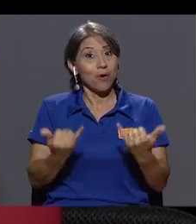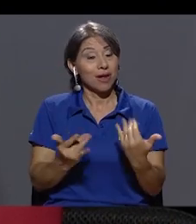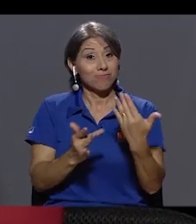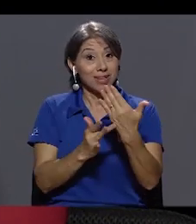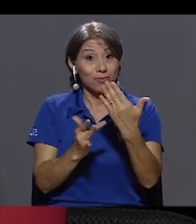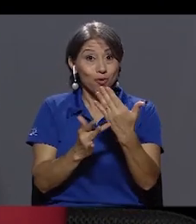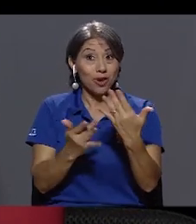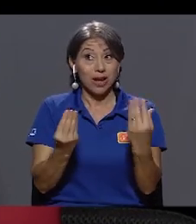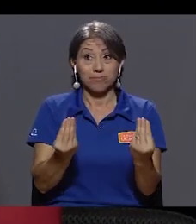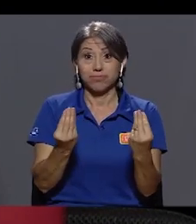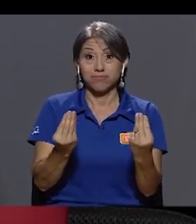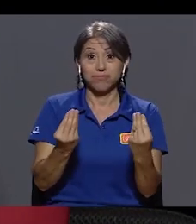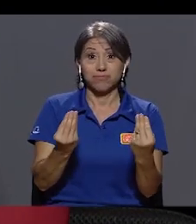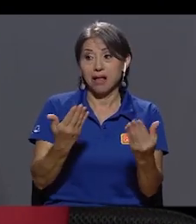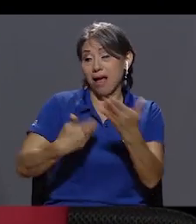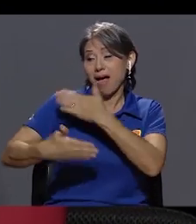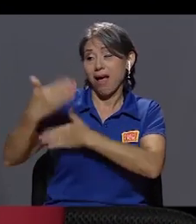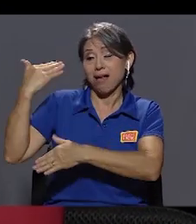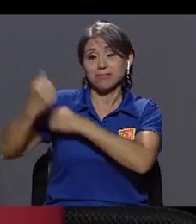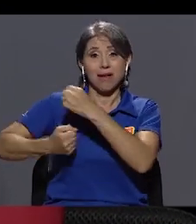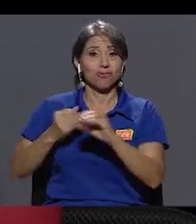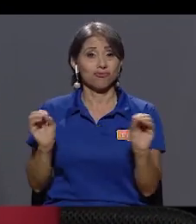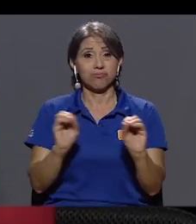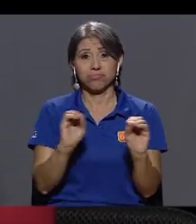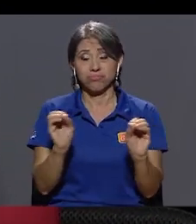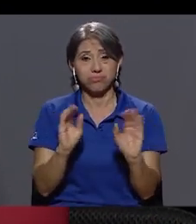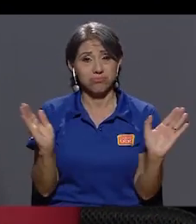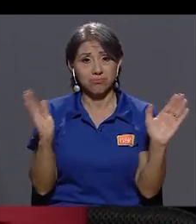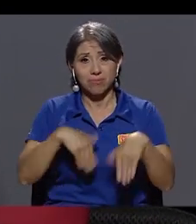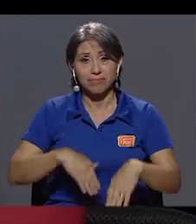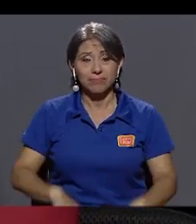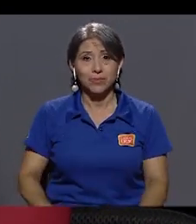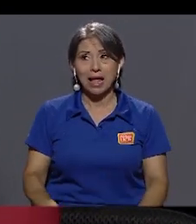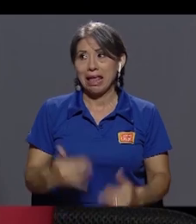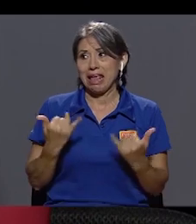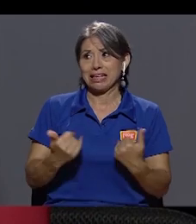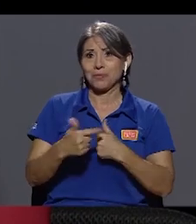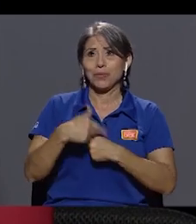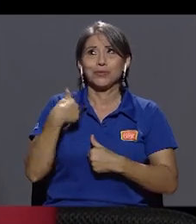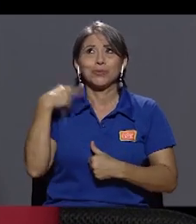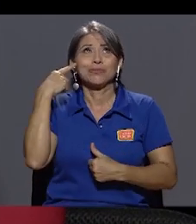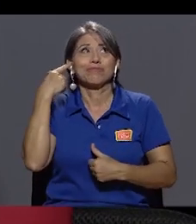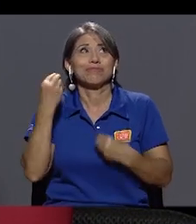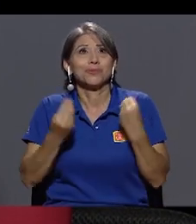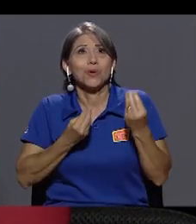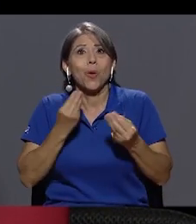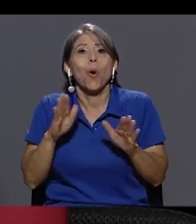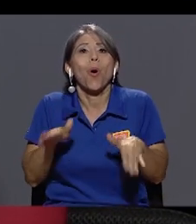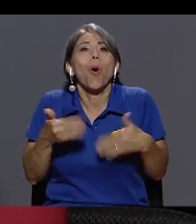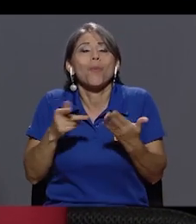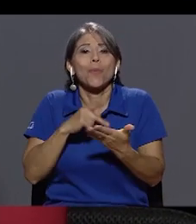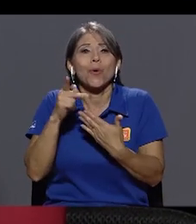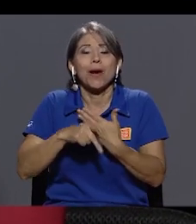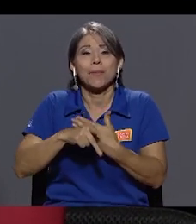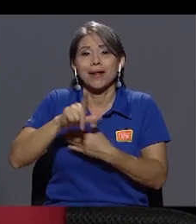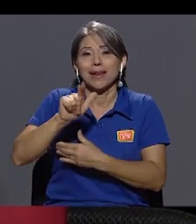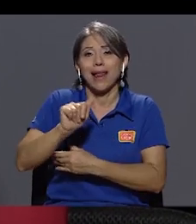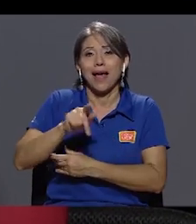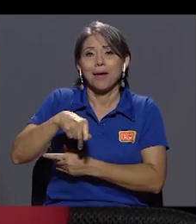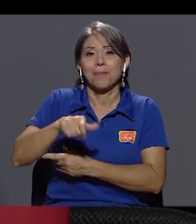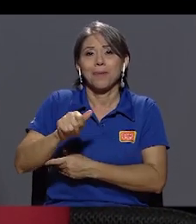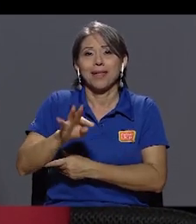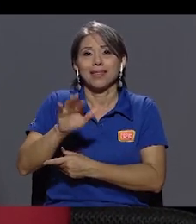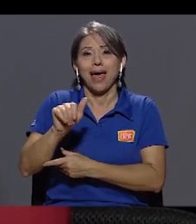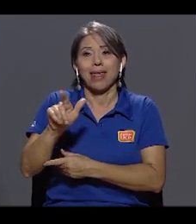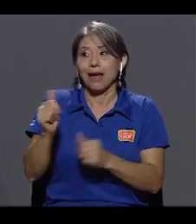tecnológicas de la mano, cosa que no se tenía hace muchos años. No me pudiera imaginar en este momento cómo sería una patada, teniendo todos los